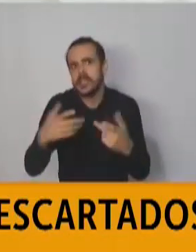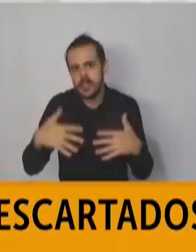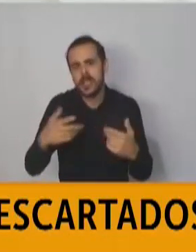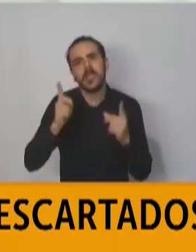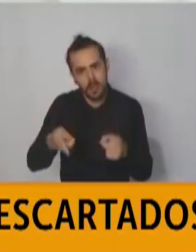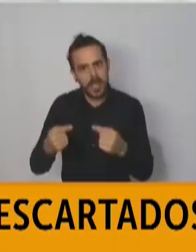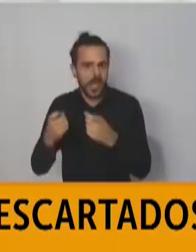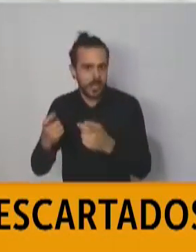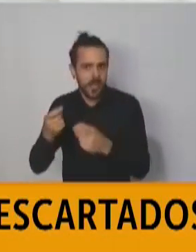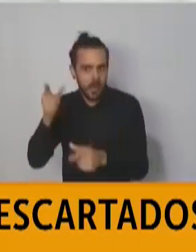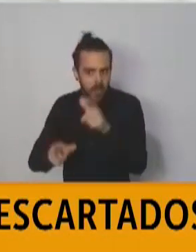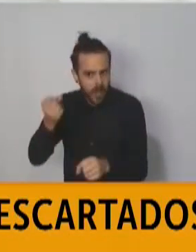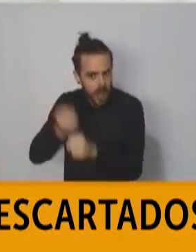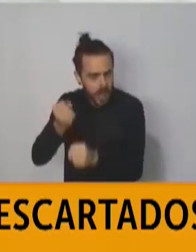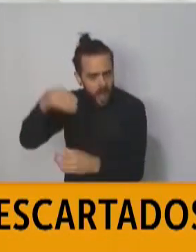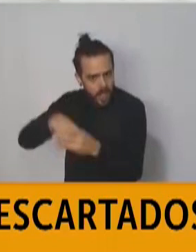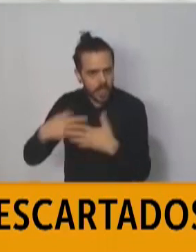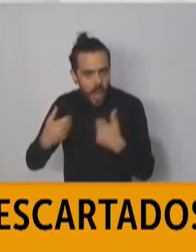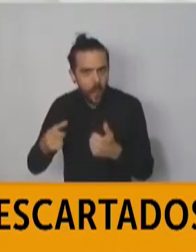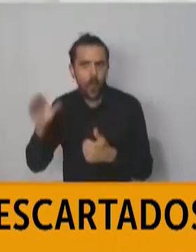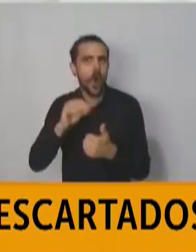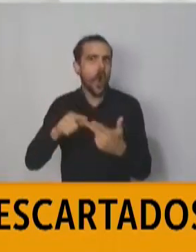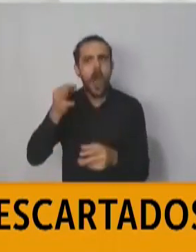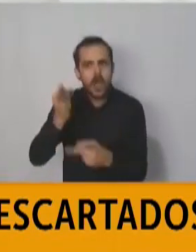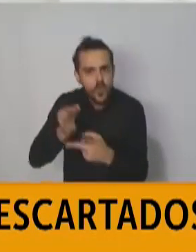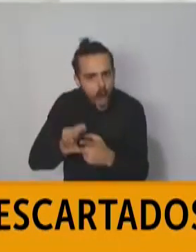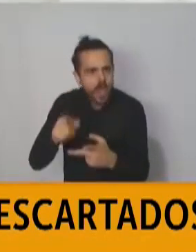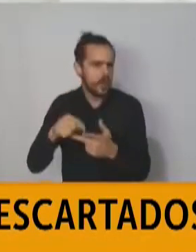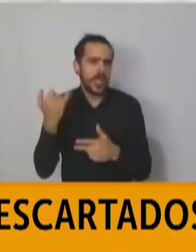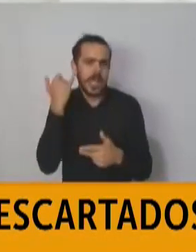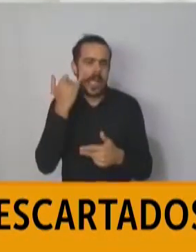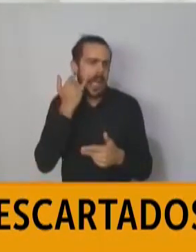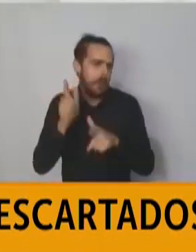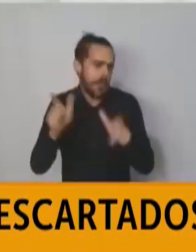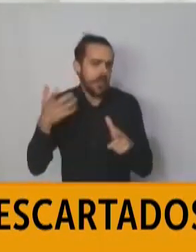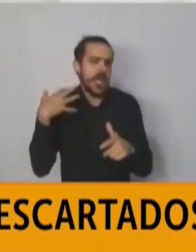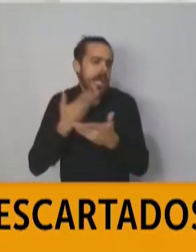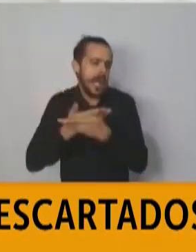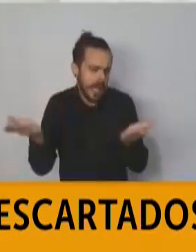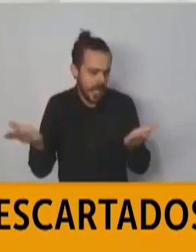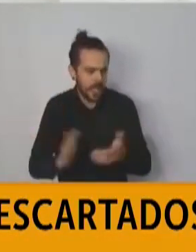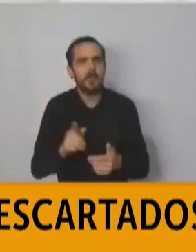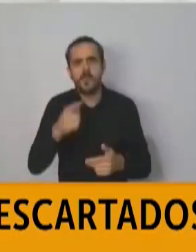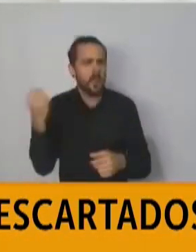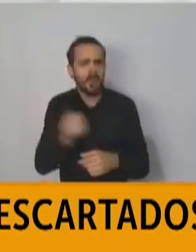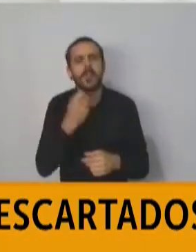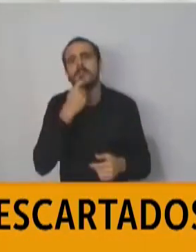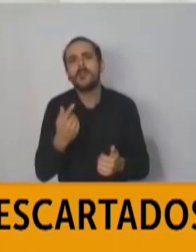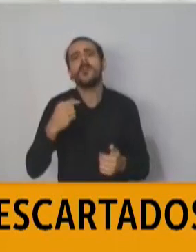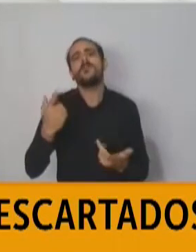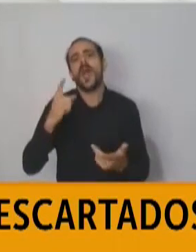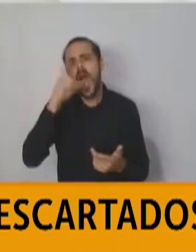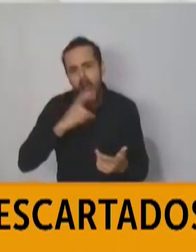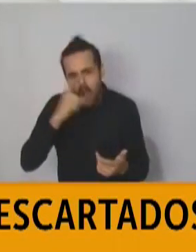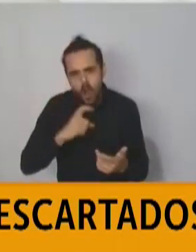trabajadores de salud, los trabajadores de la educación y también la población en general, en productos esenciales como es el alcohol en